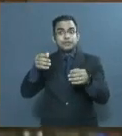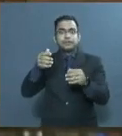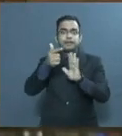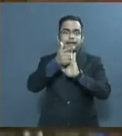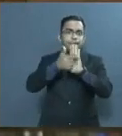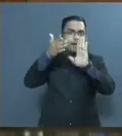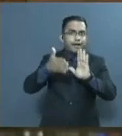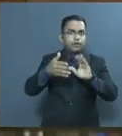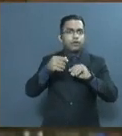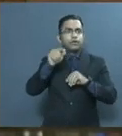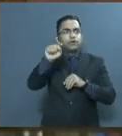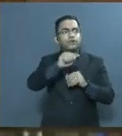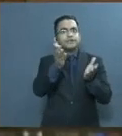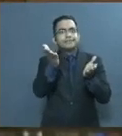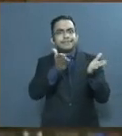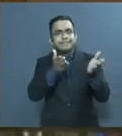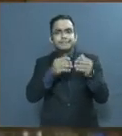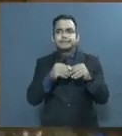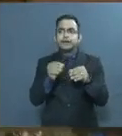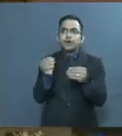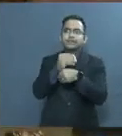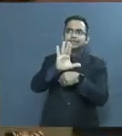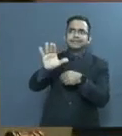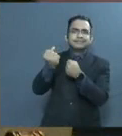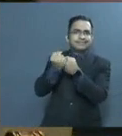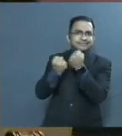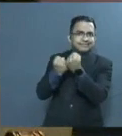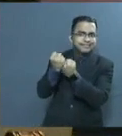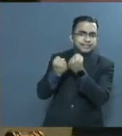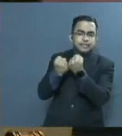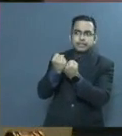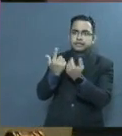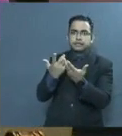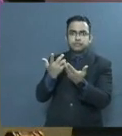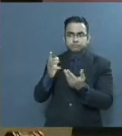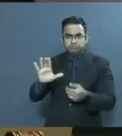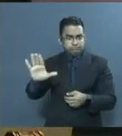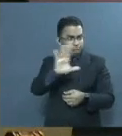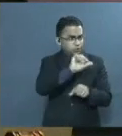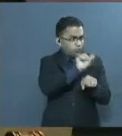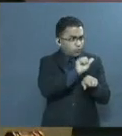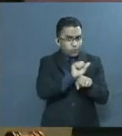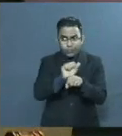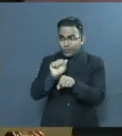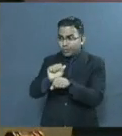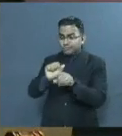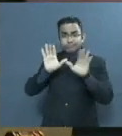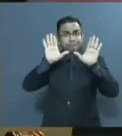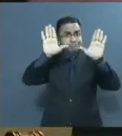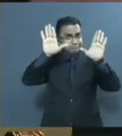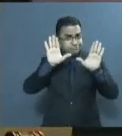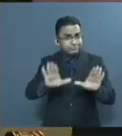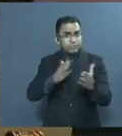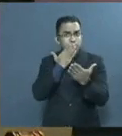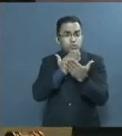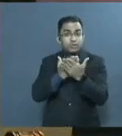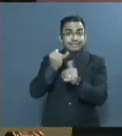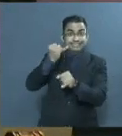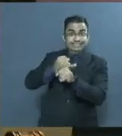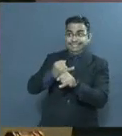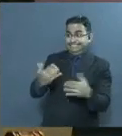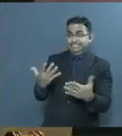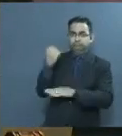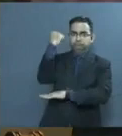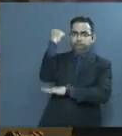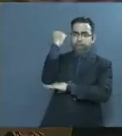servidores judiciales, las áreas de apoyo y administrativa, han dado lo mejor de sí para mantener la institución